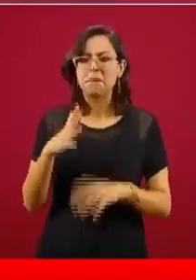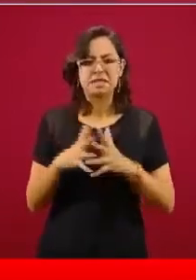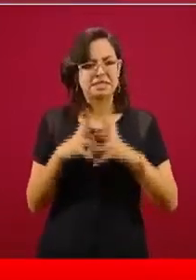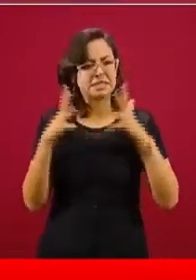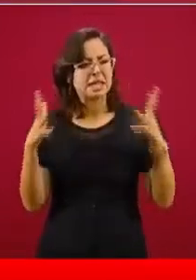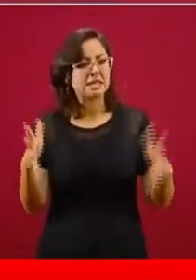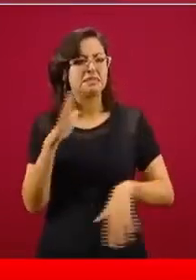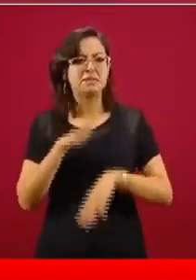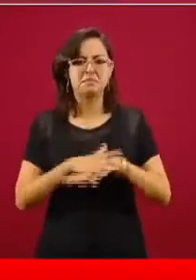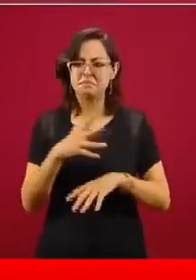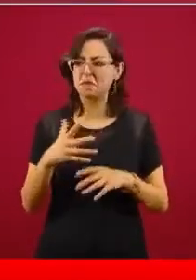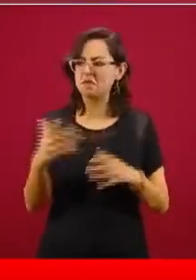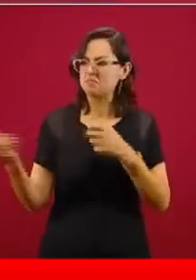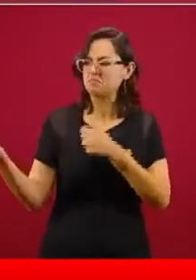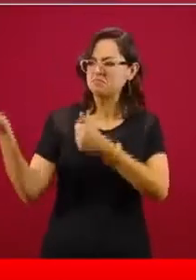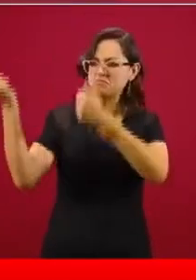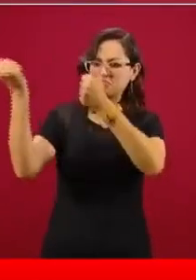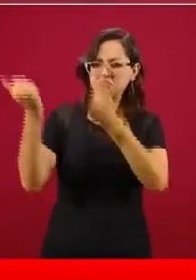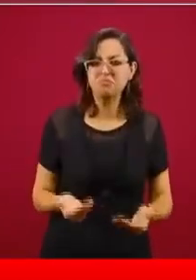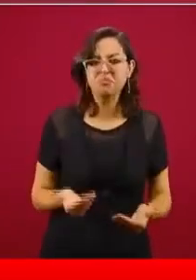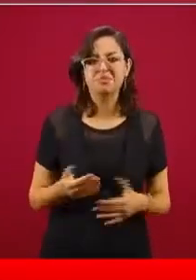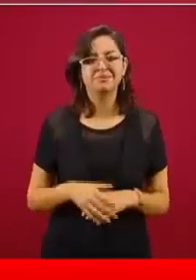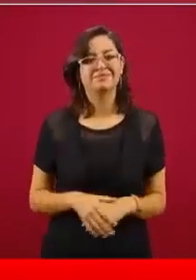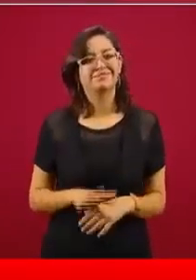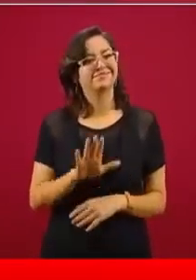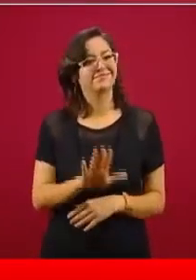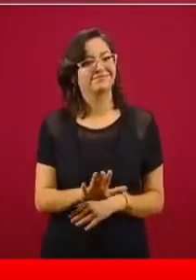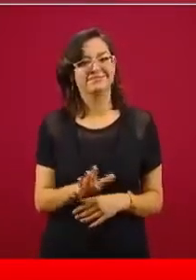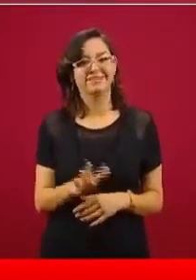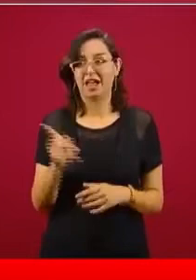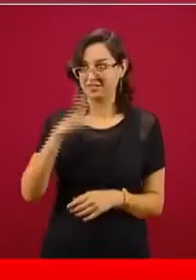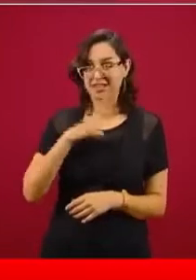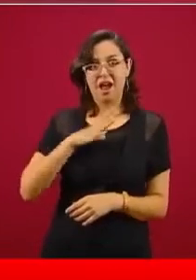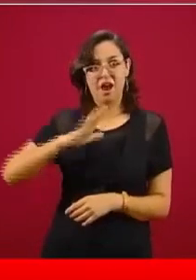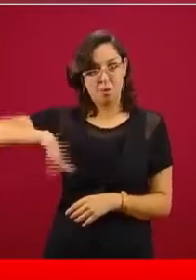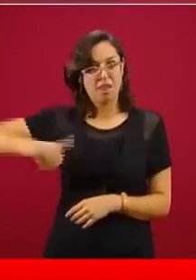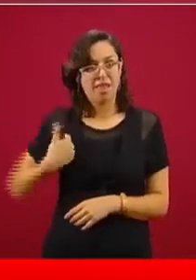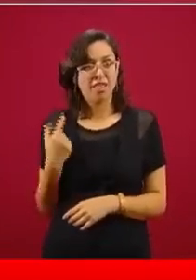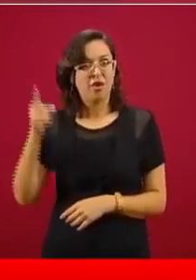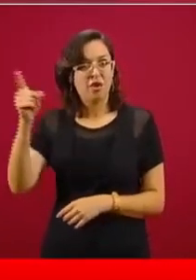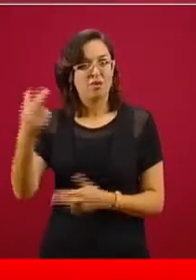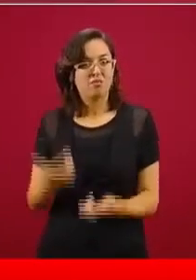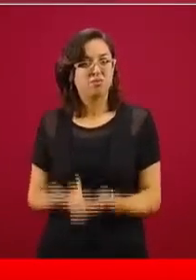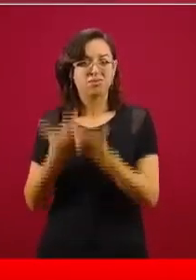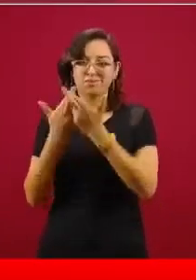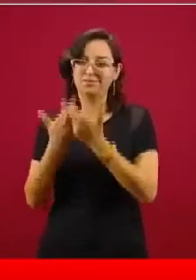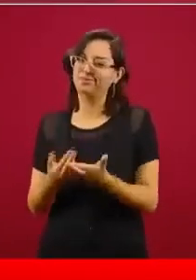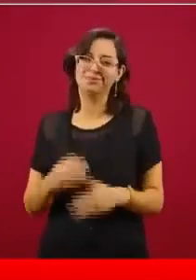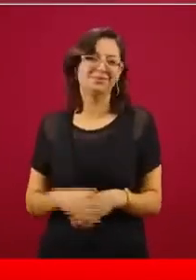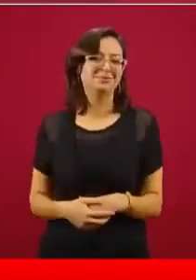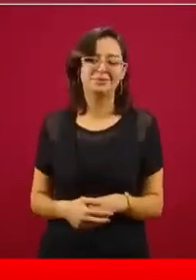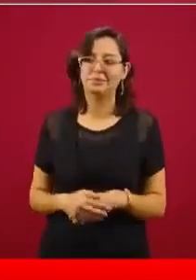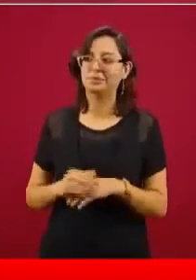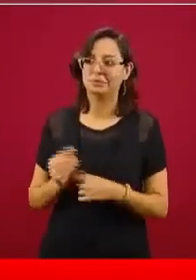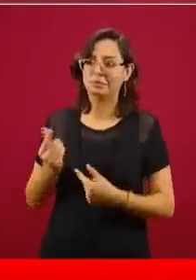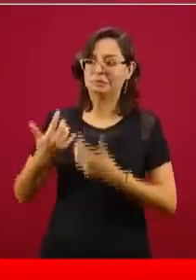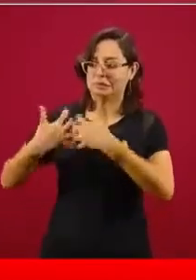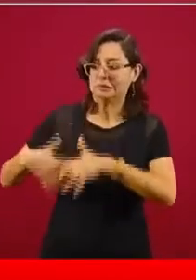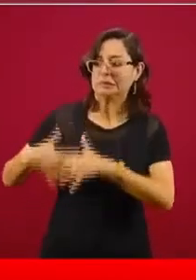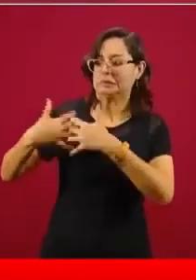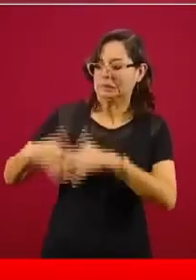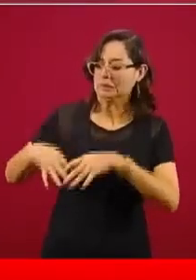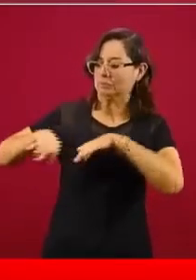grandes y traemos todo de una vez, porque no son inventarios, se van produciendo. Recordemos que China tuvo, de hecho tiene todavía